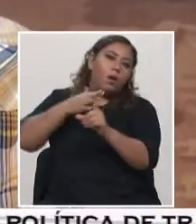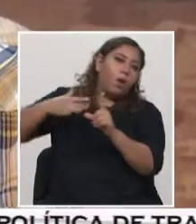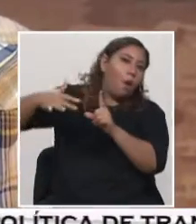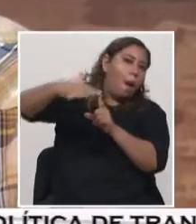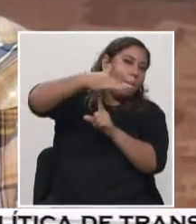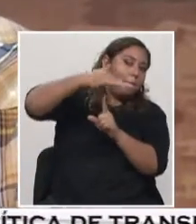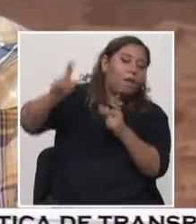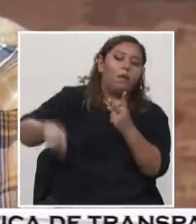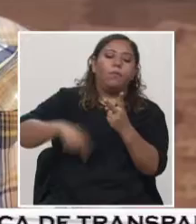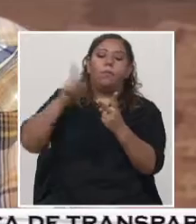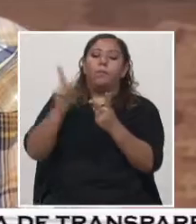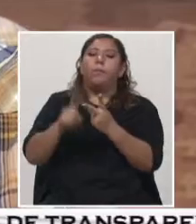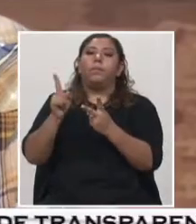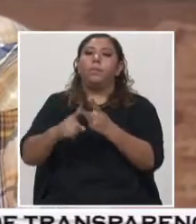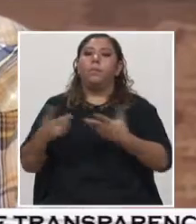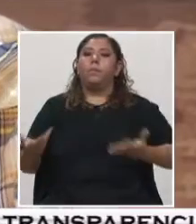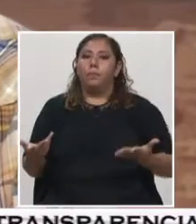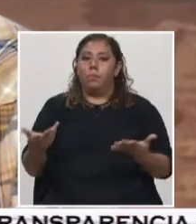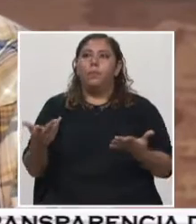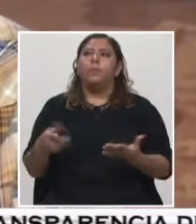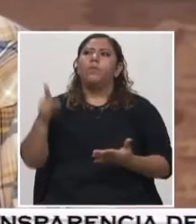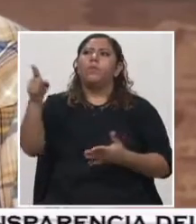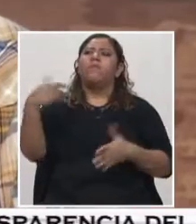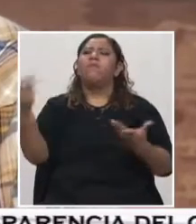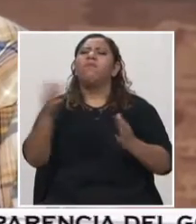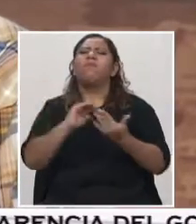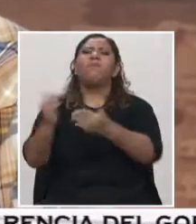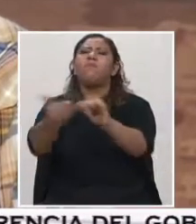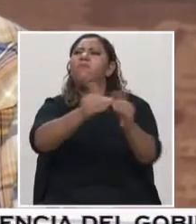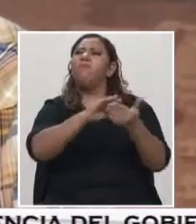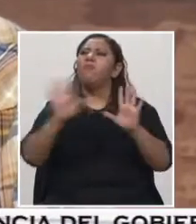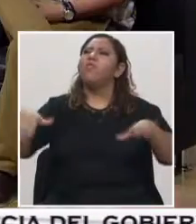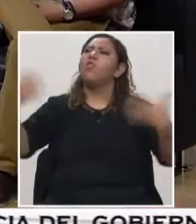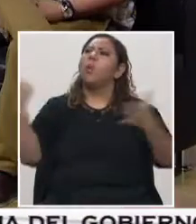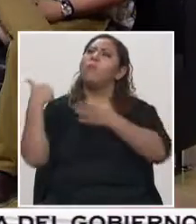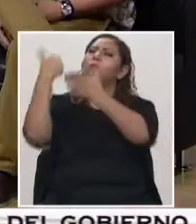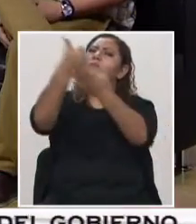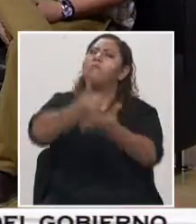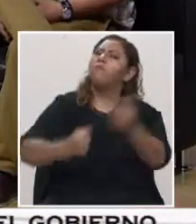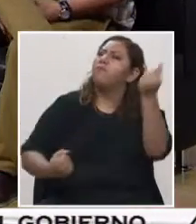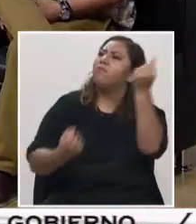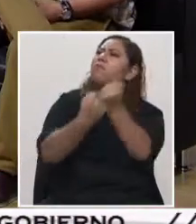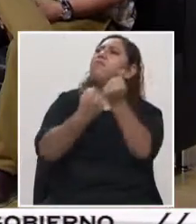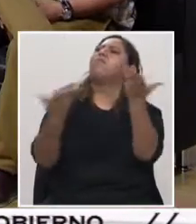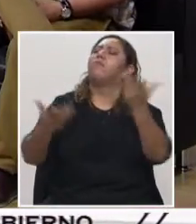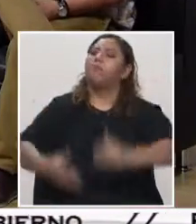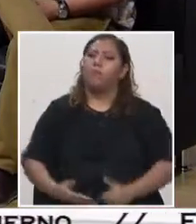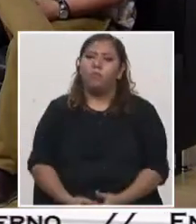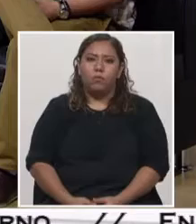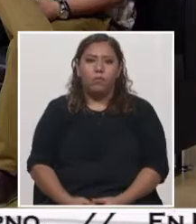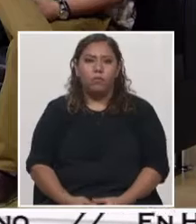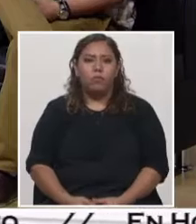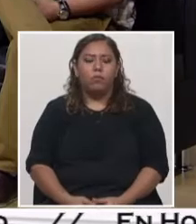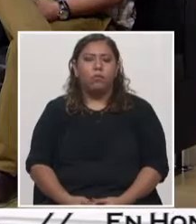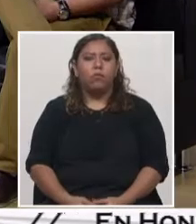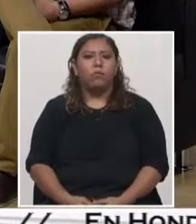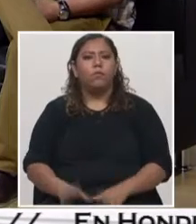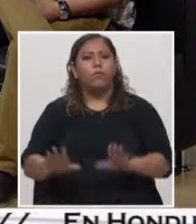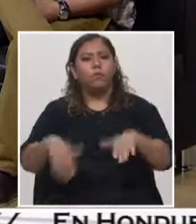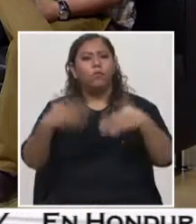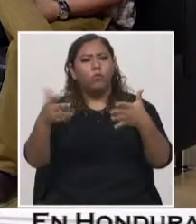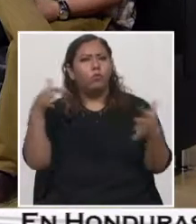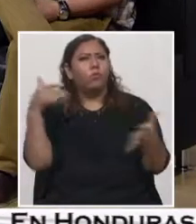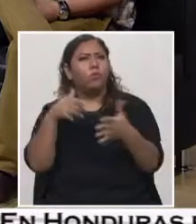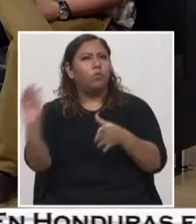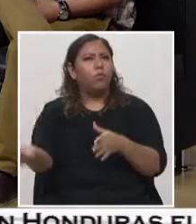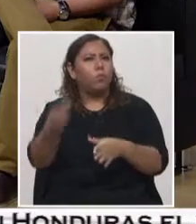llevar un beneficio real a las comunidades. ¿Cómo se preparan los jóvenes en esta nueva carrera, señora vicerectora? En el caso de los jóvenes